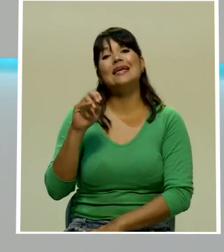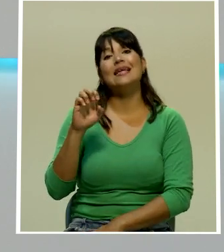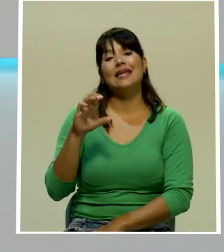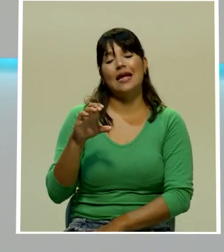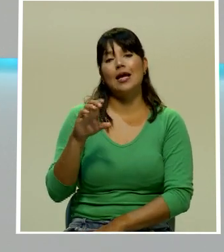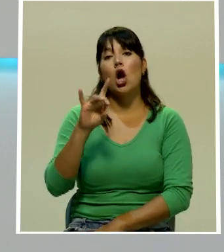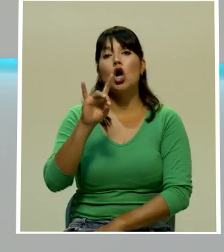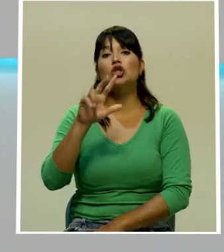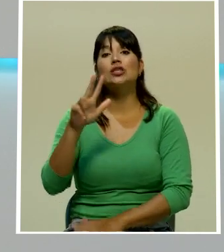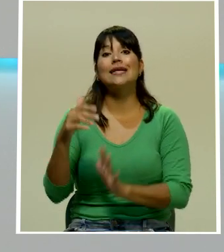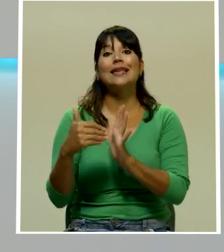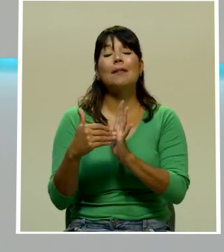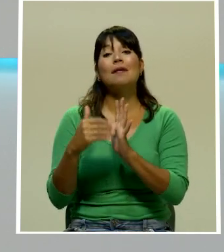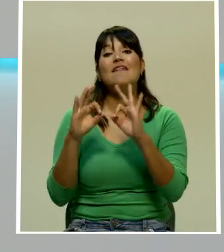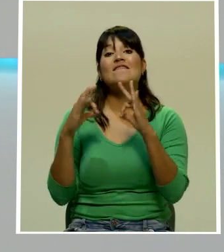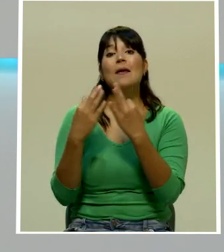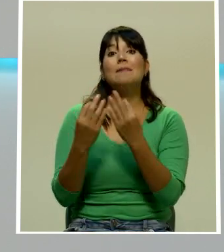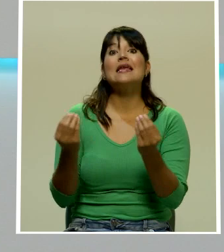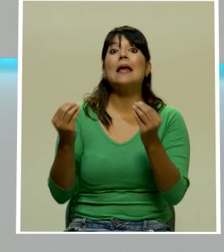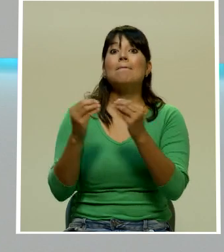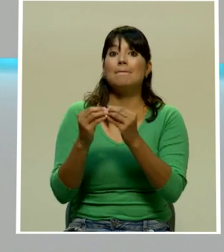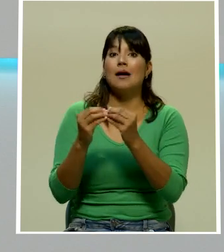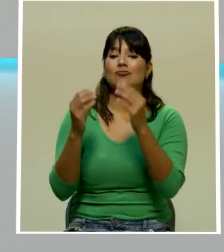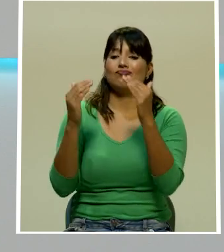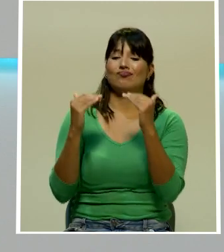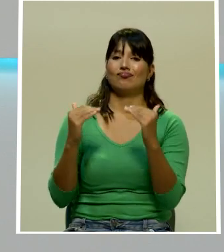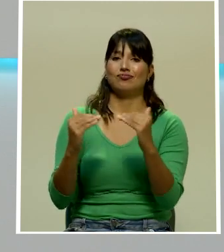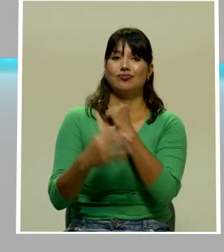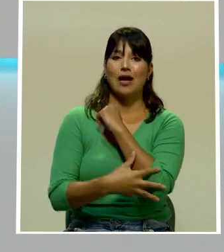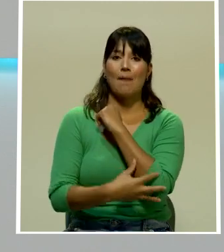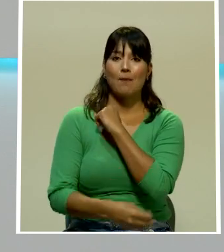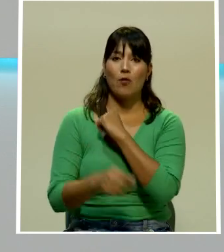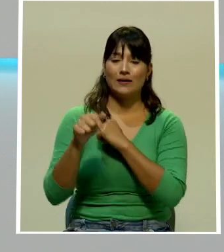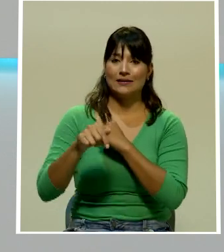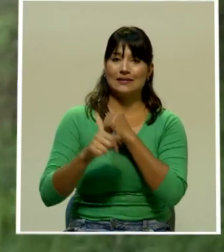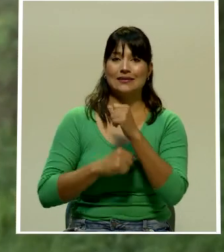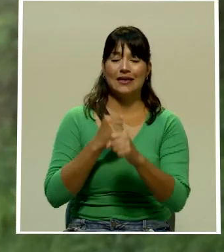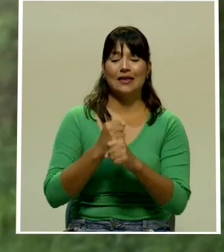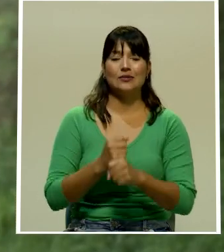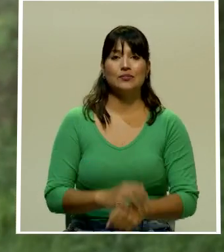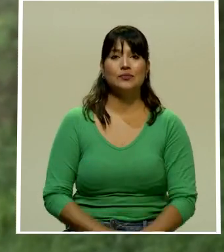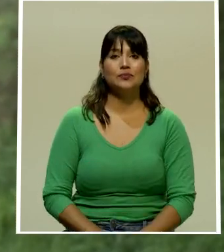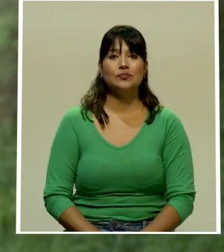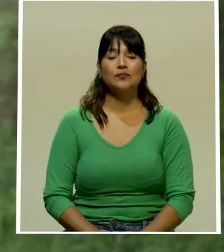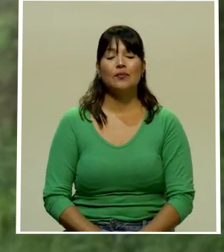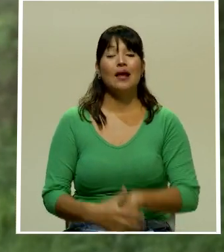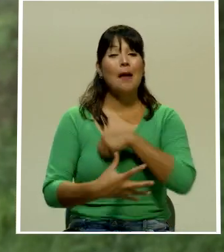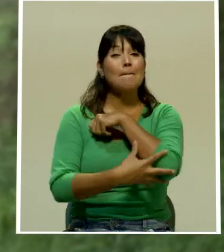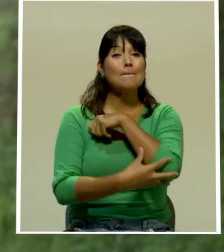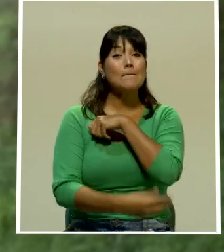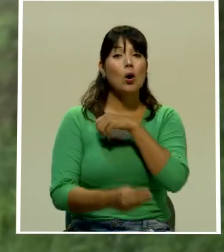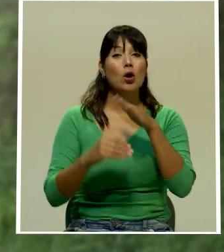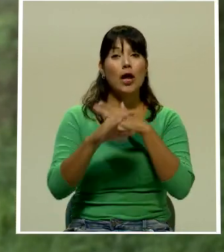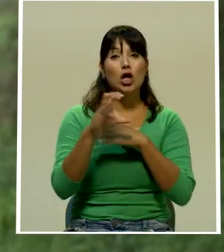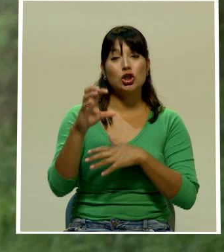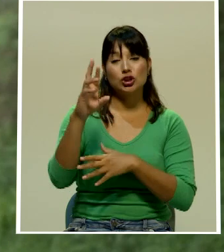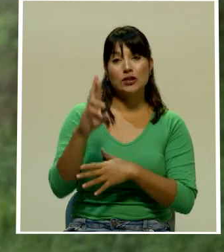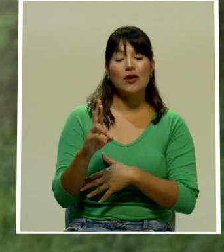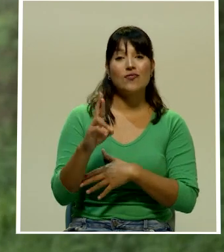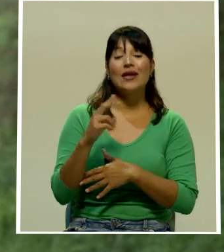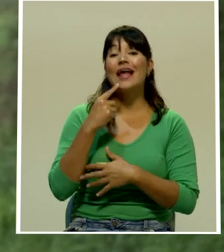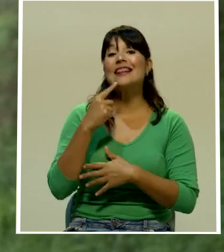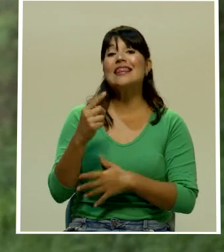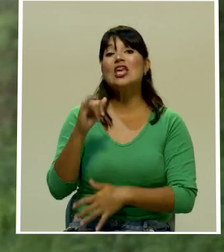hogares más cayeron en la pobreza este año. La pobreza en Costa Rica llegó, según el